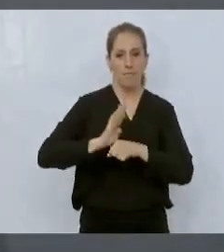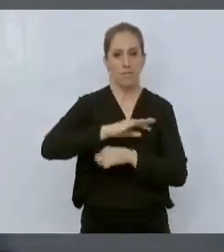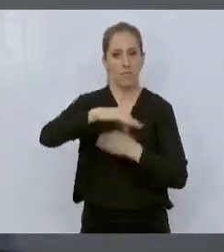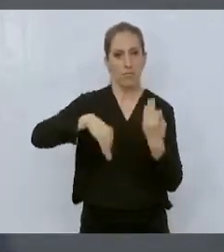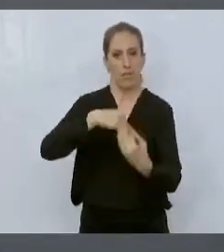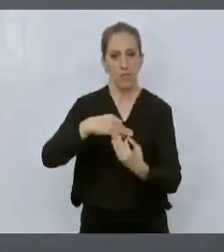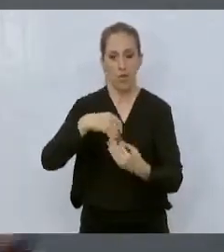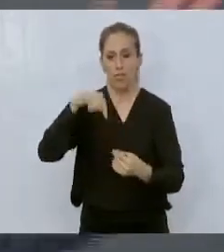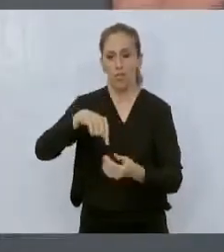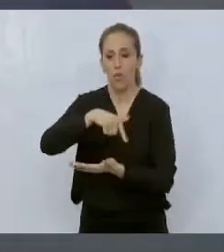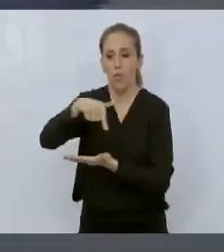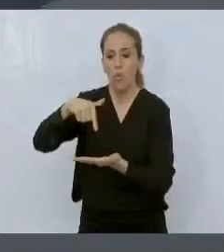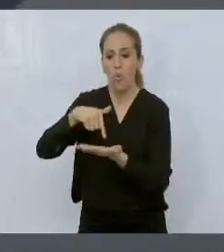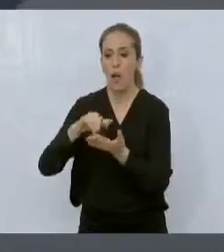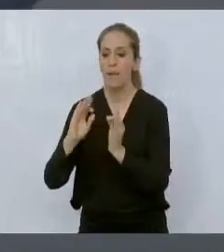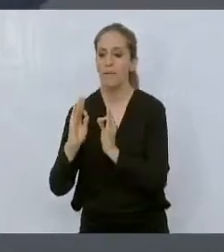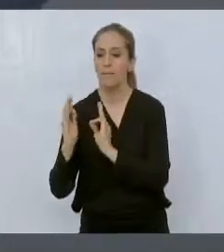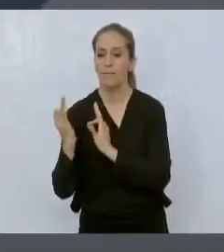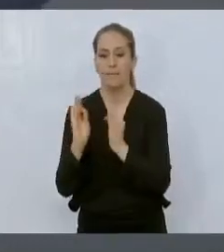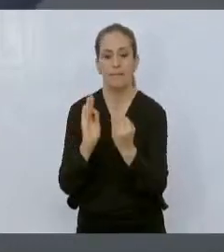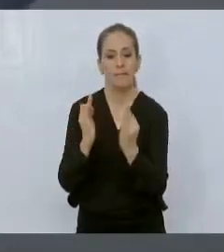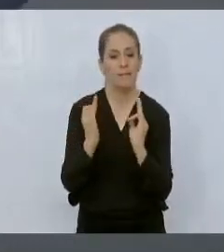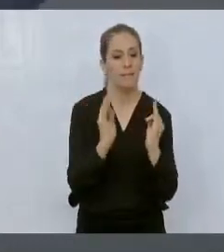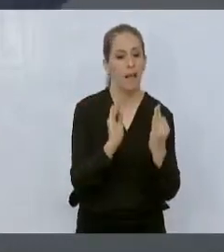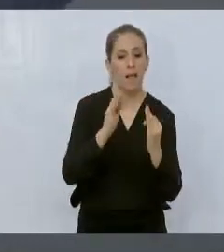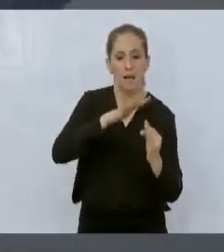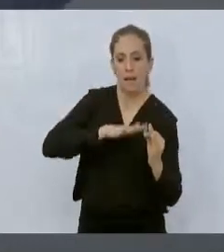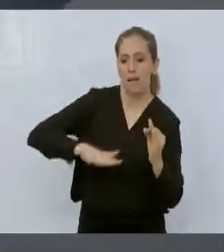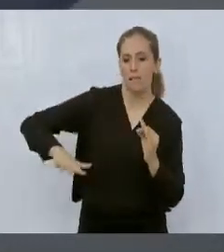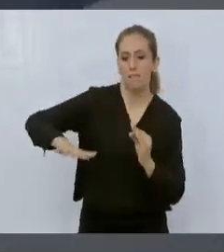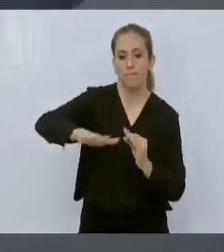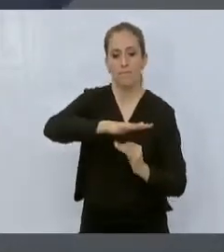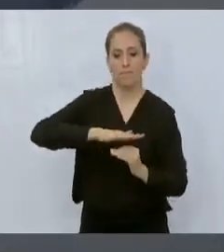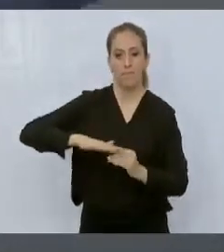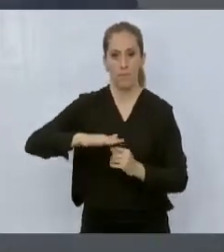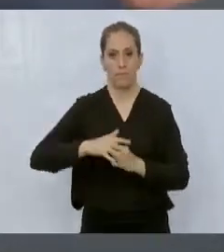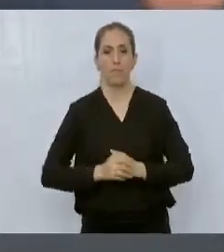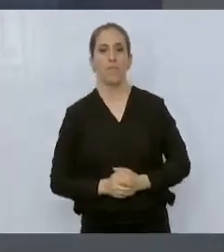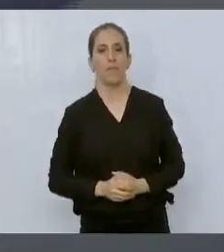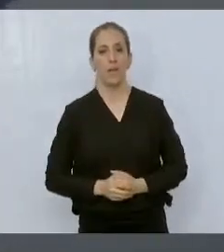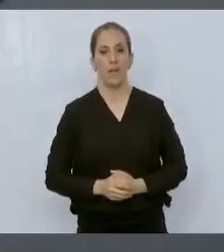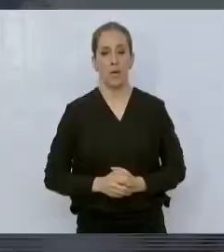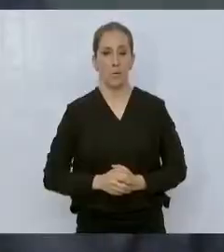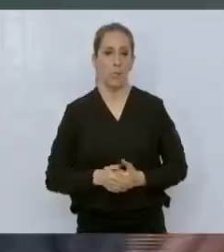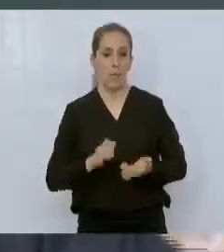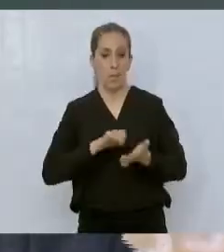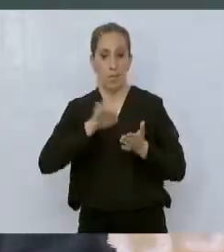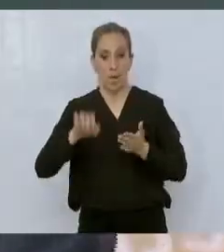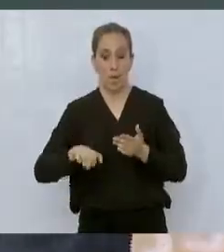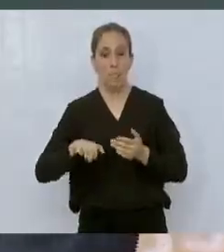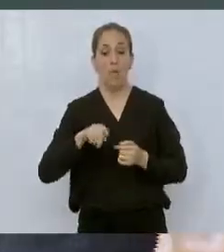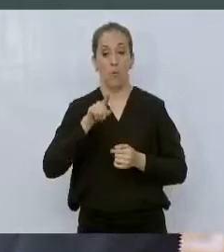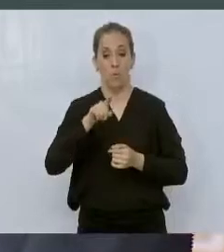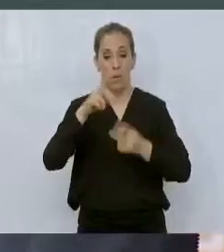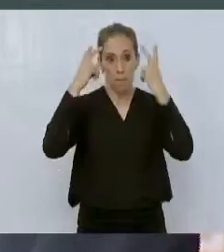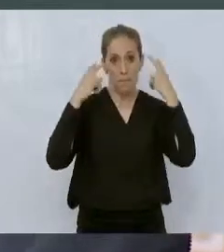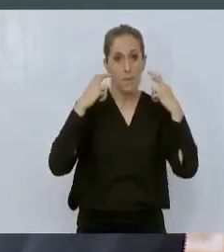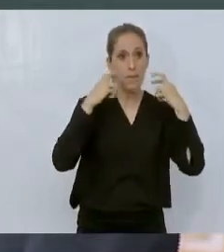la presa. Usted va rumbo a San Luis en este momento, va a cruzar el sur del Estado.